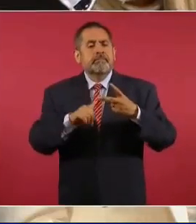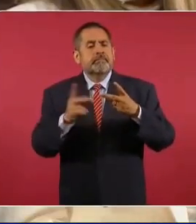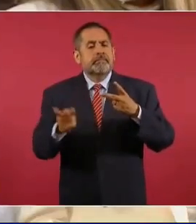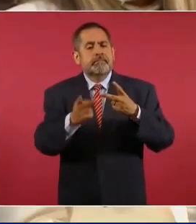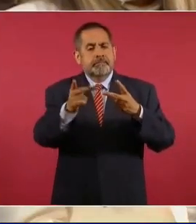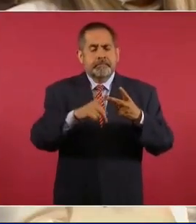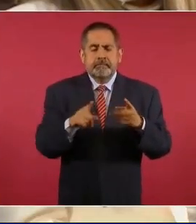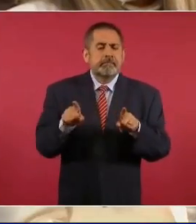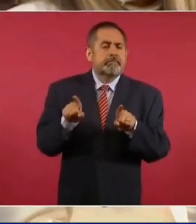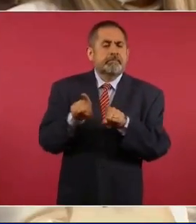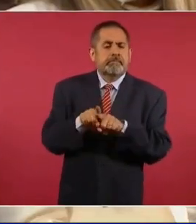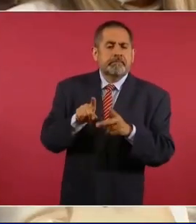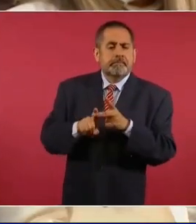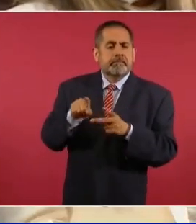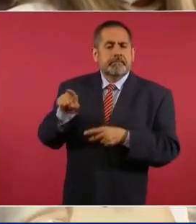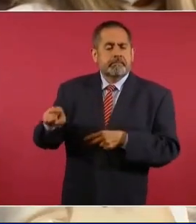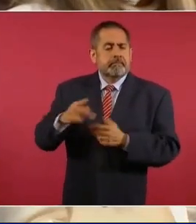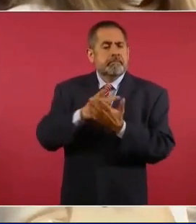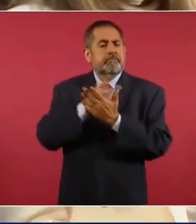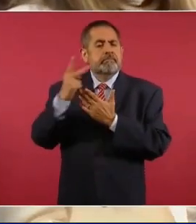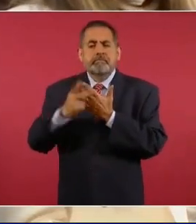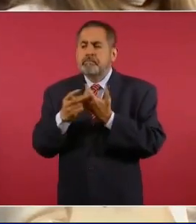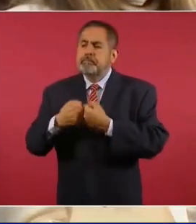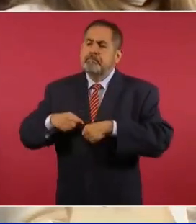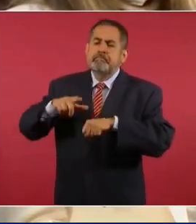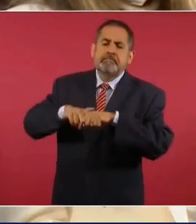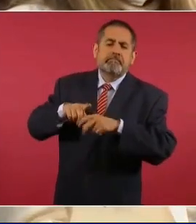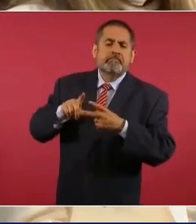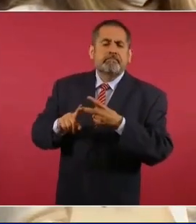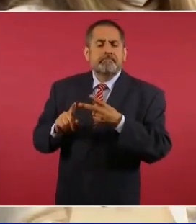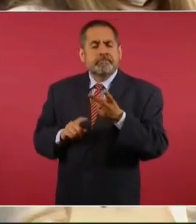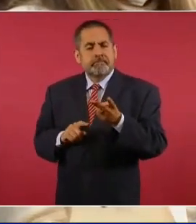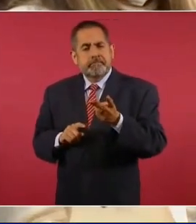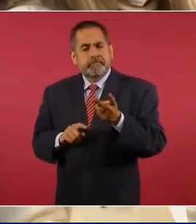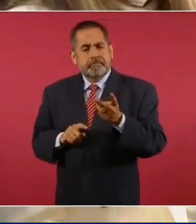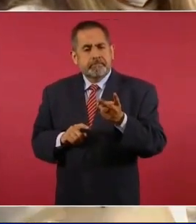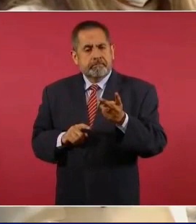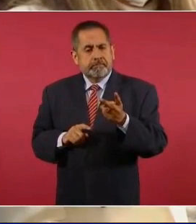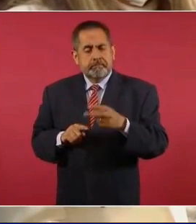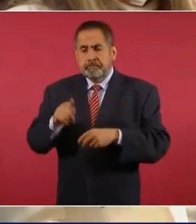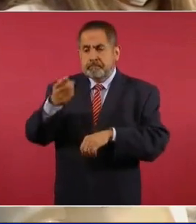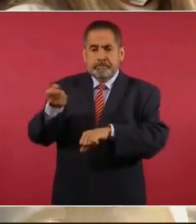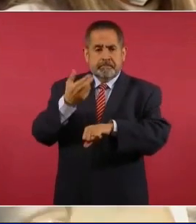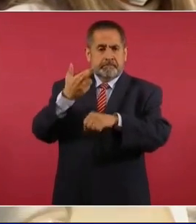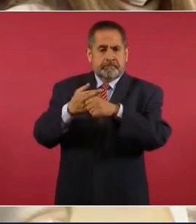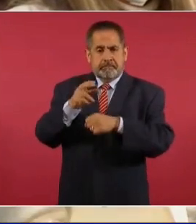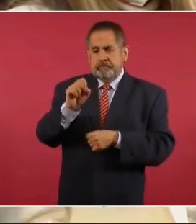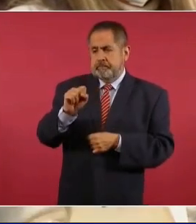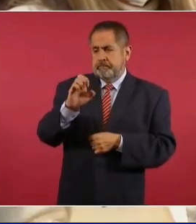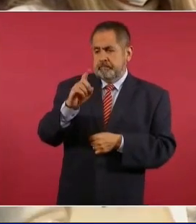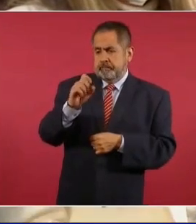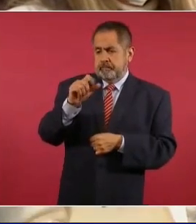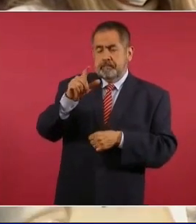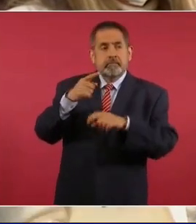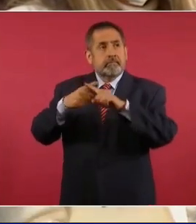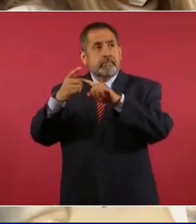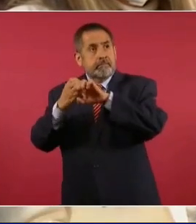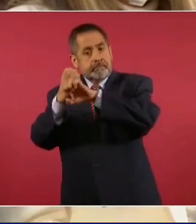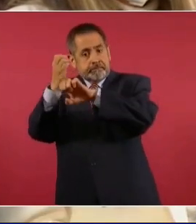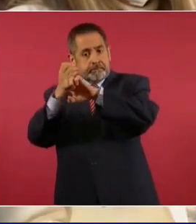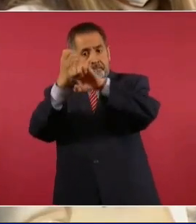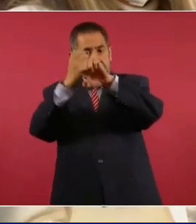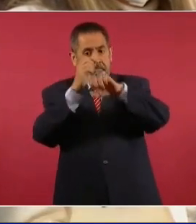era precisamente acerca de los programas sociales. Las Secretarías de Desarrollo Social de los Estados se han